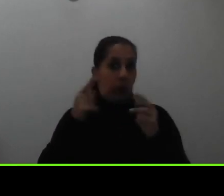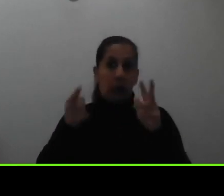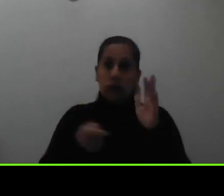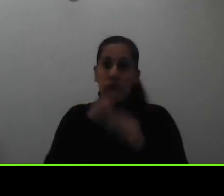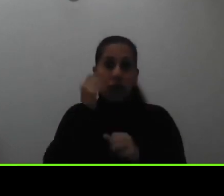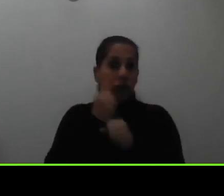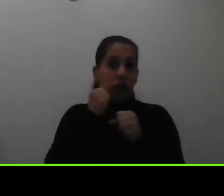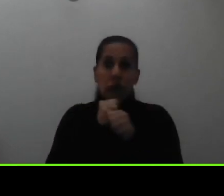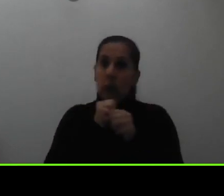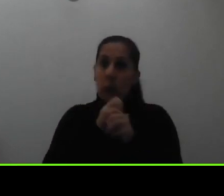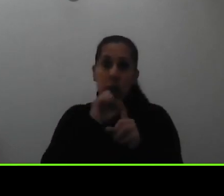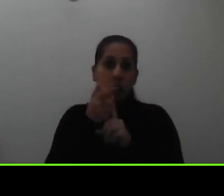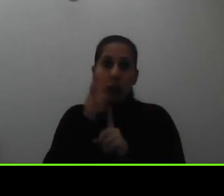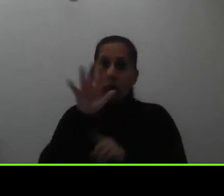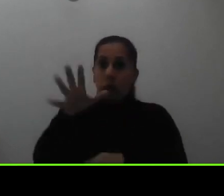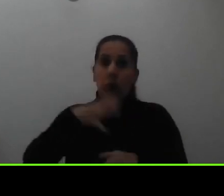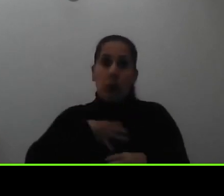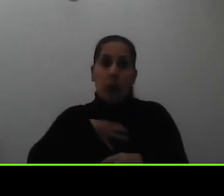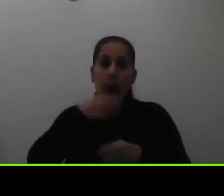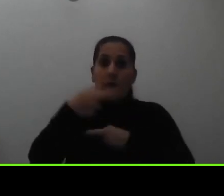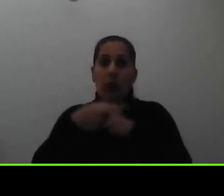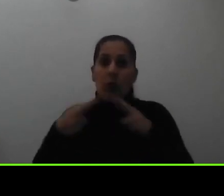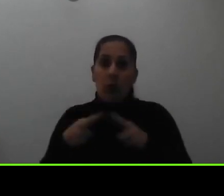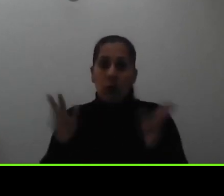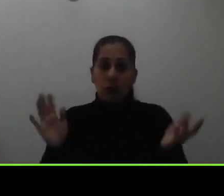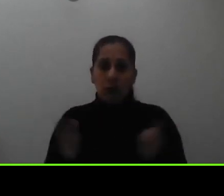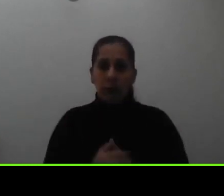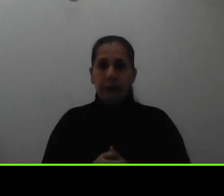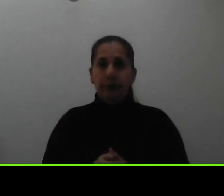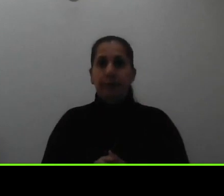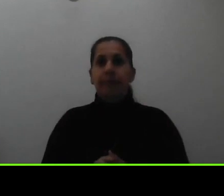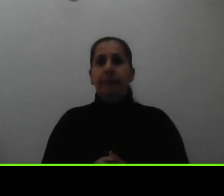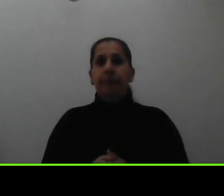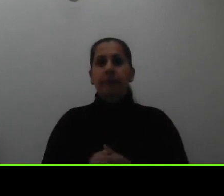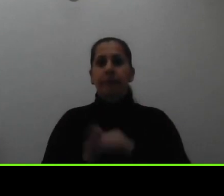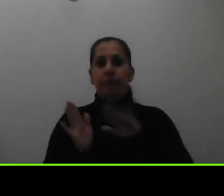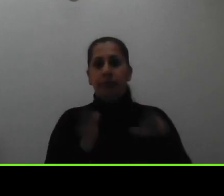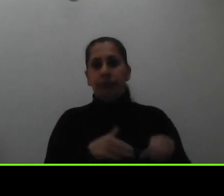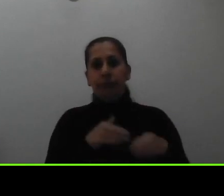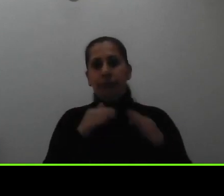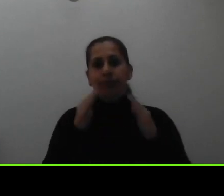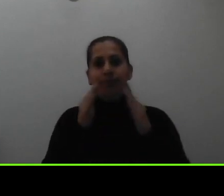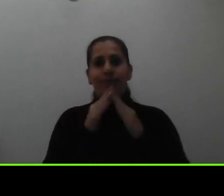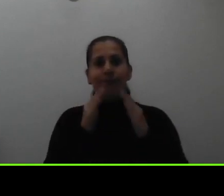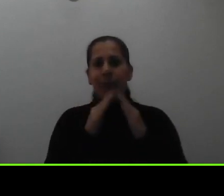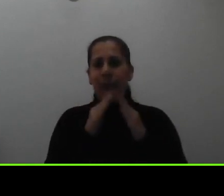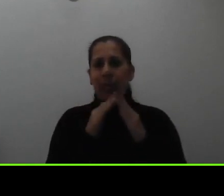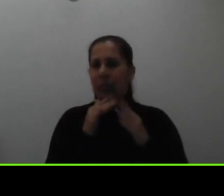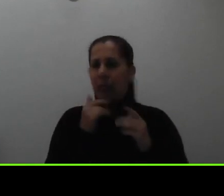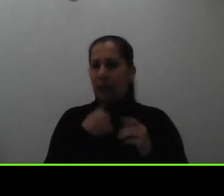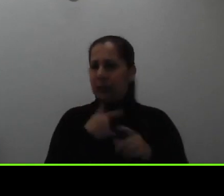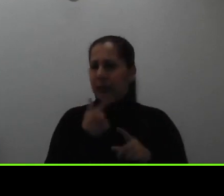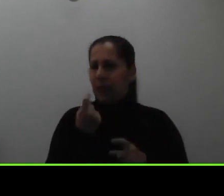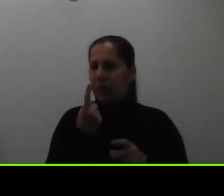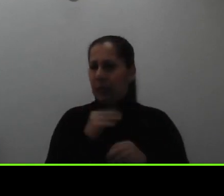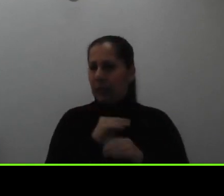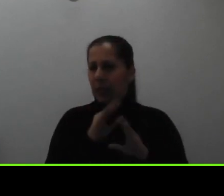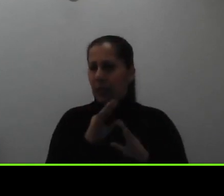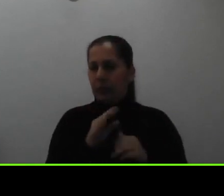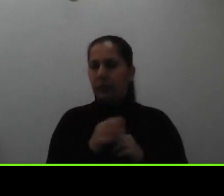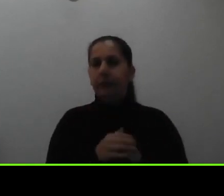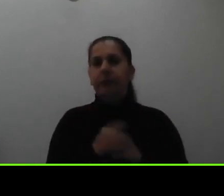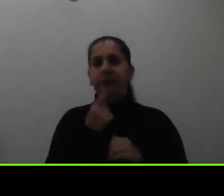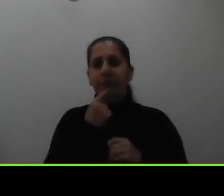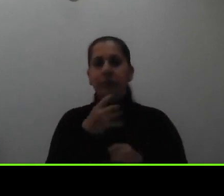diferentes regiones con respecto a la vivienda que decían que no estaba como claro hablaban de